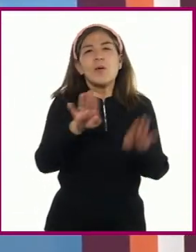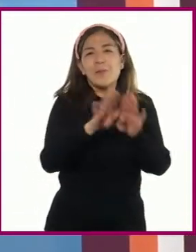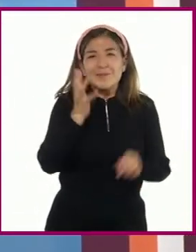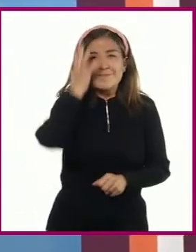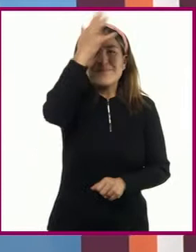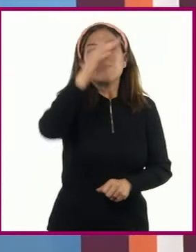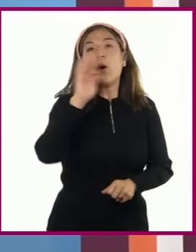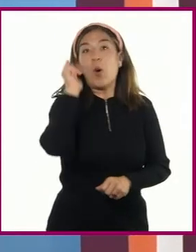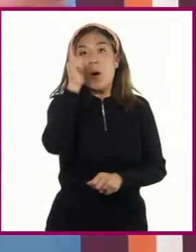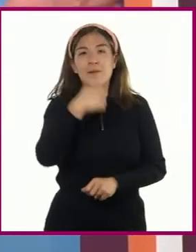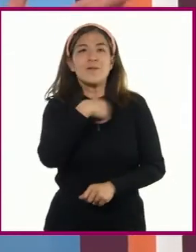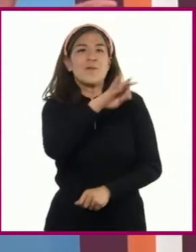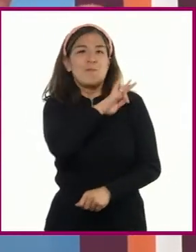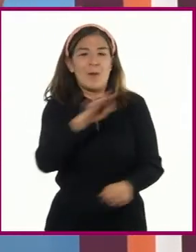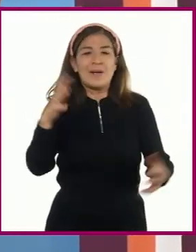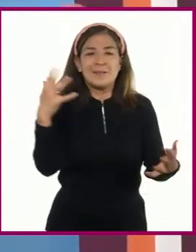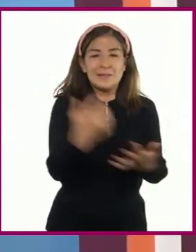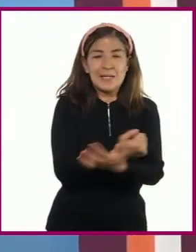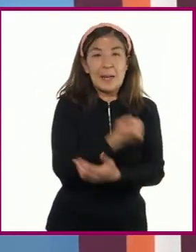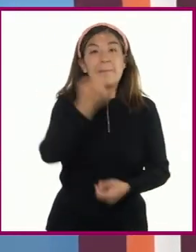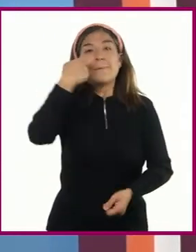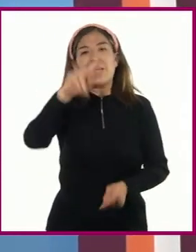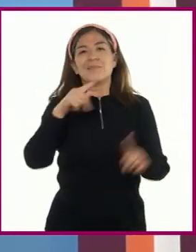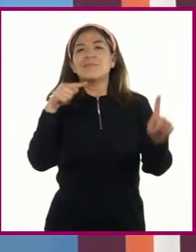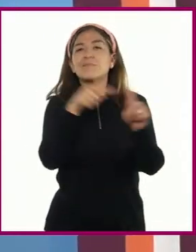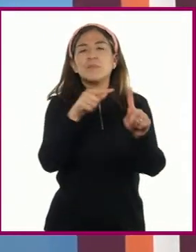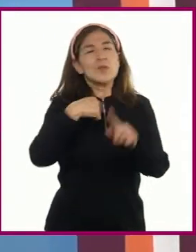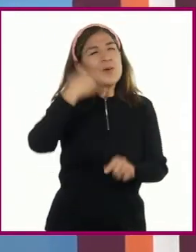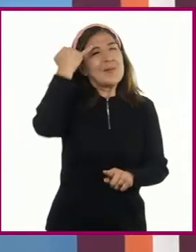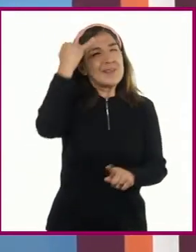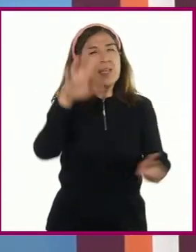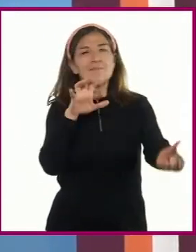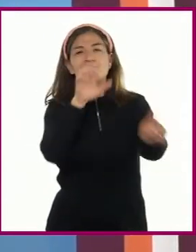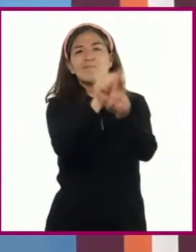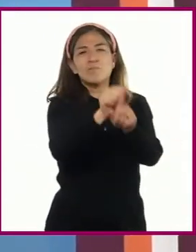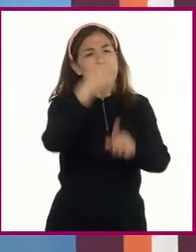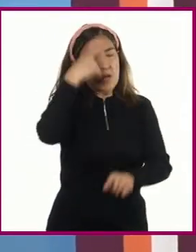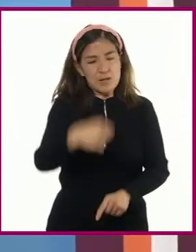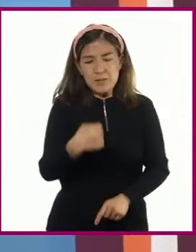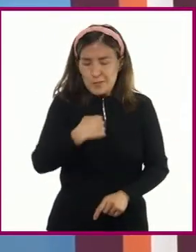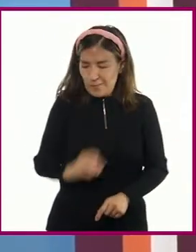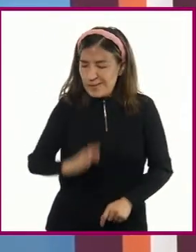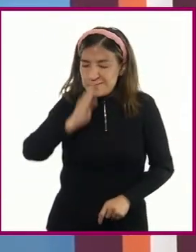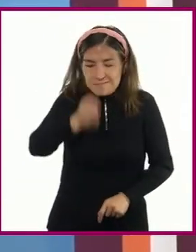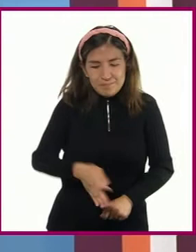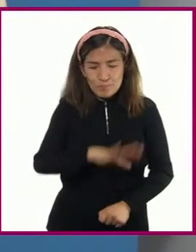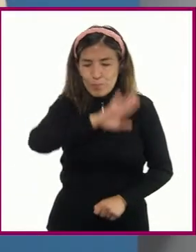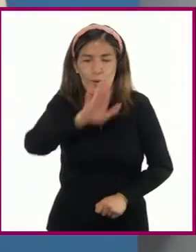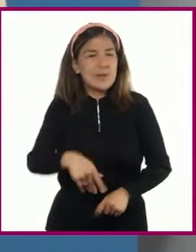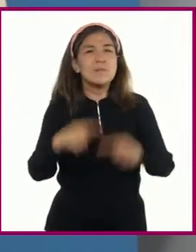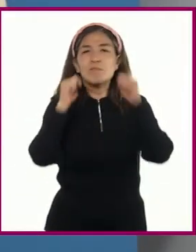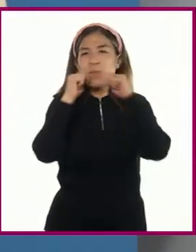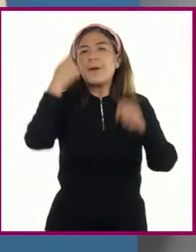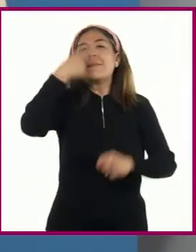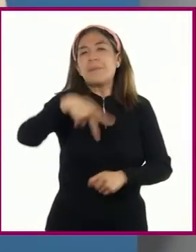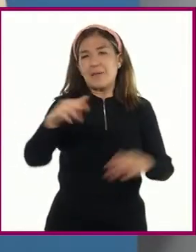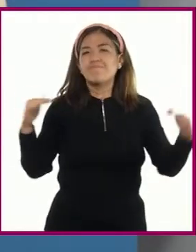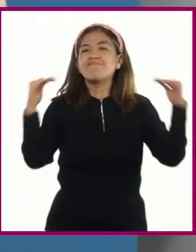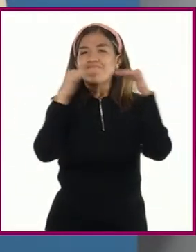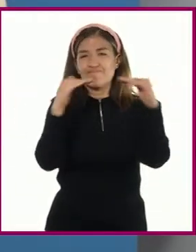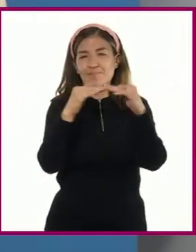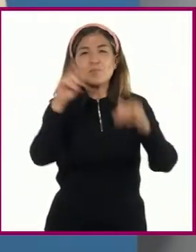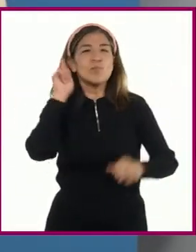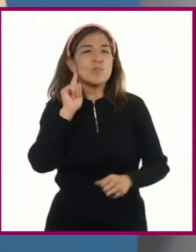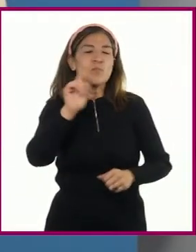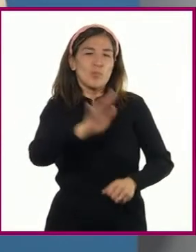espero conseguir, pero es un ideal por el que estoy preparado para morir si es necesario. Otro ejemplo